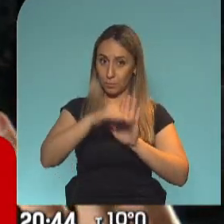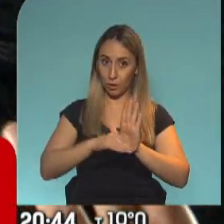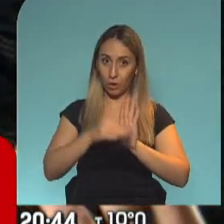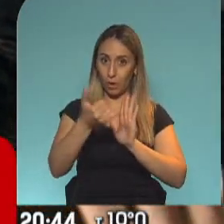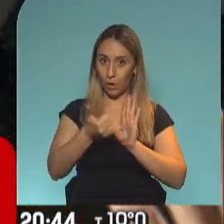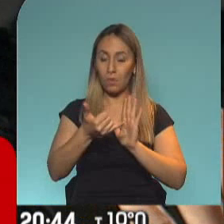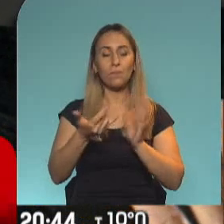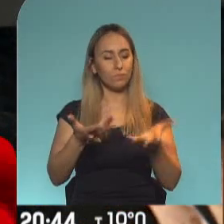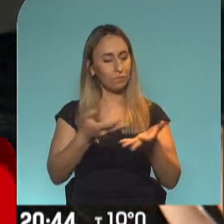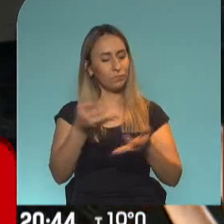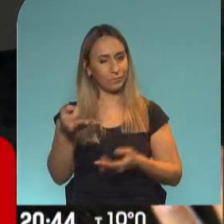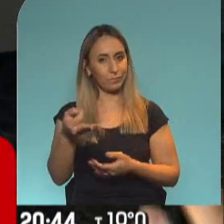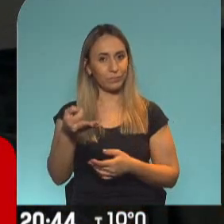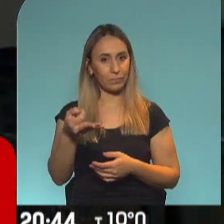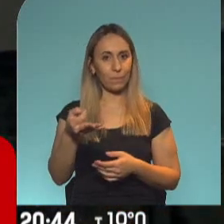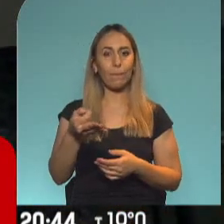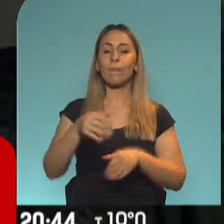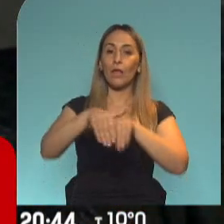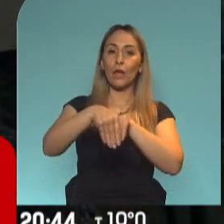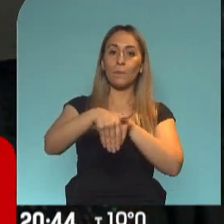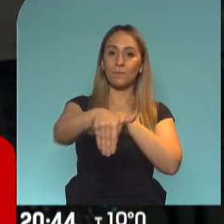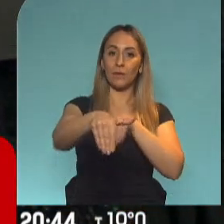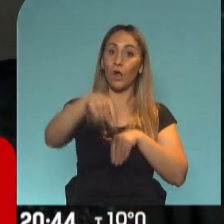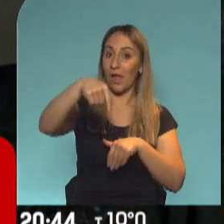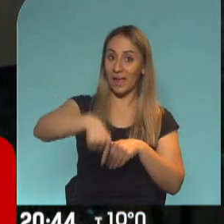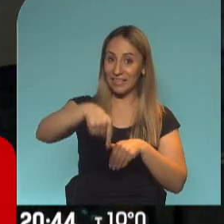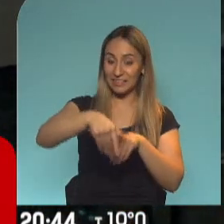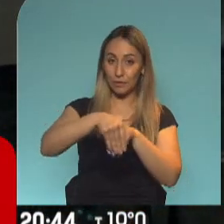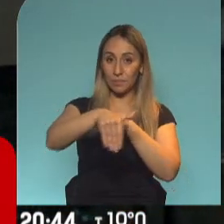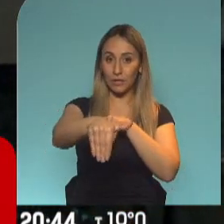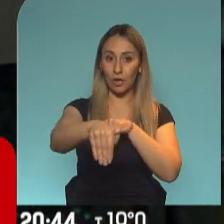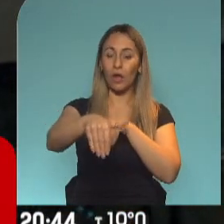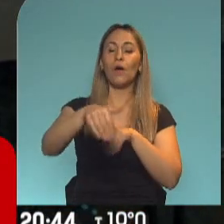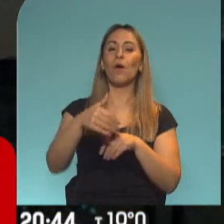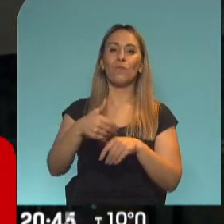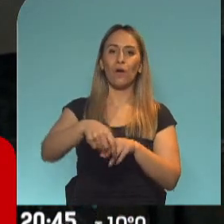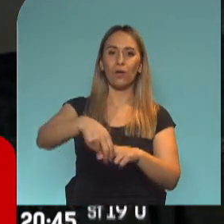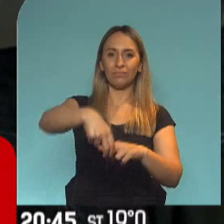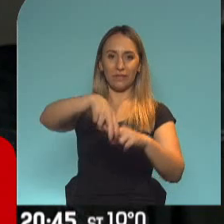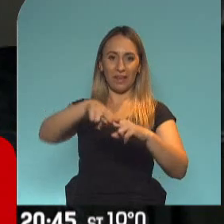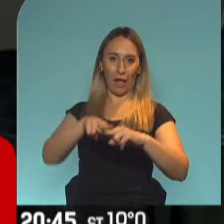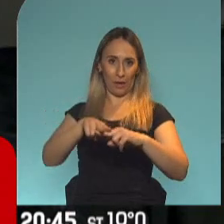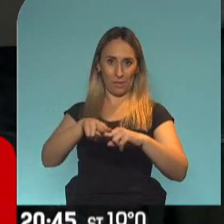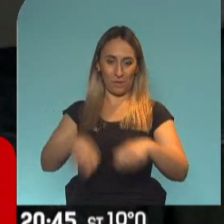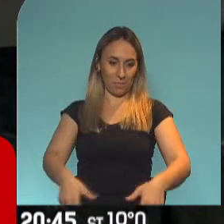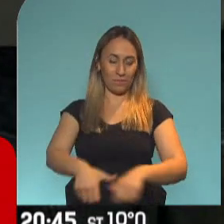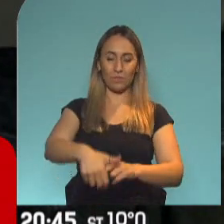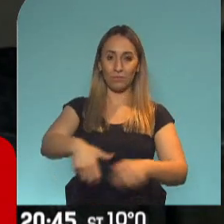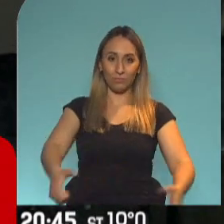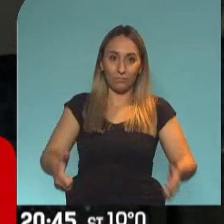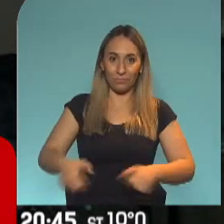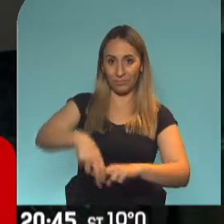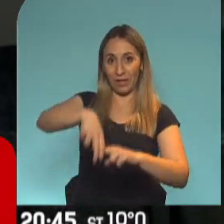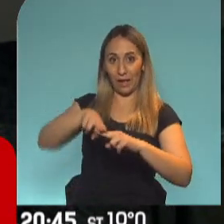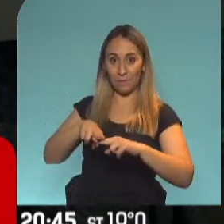efectivamente. Vale recordar que los ómnibus, este tipo de ómnibus, es una unidad semicama, tiene una restricción de ocupación que